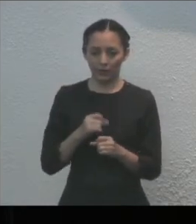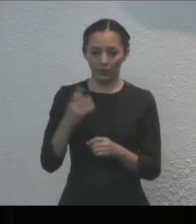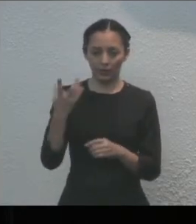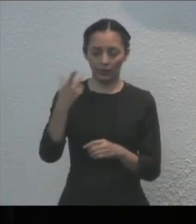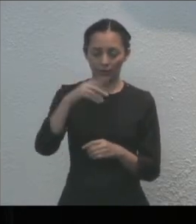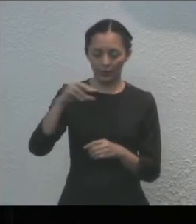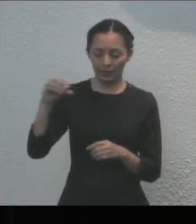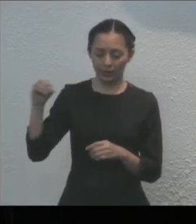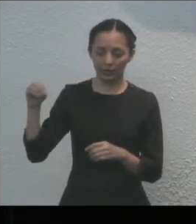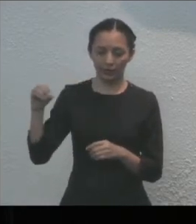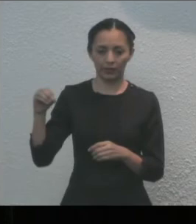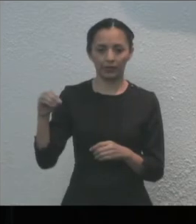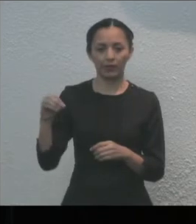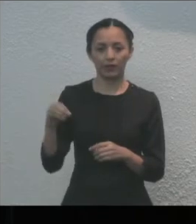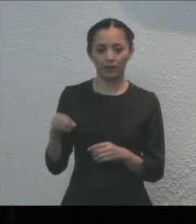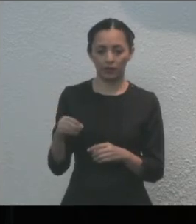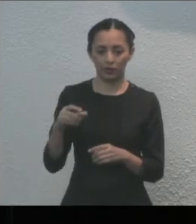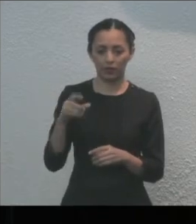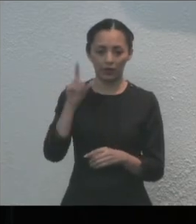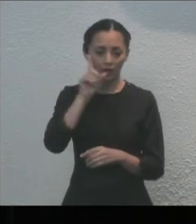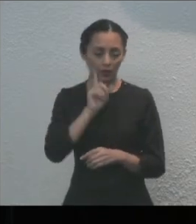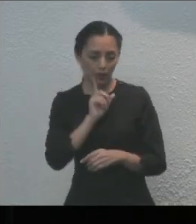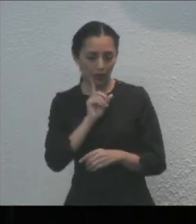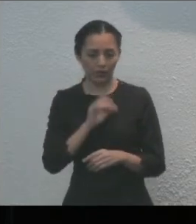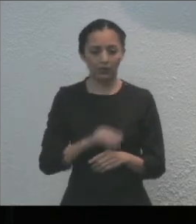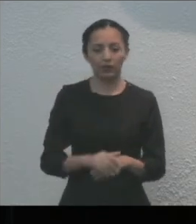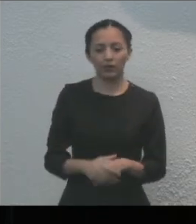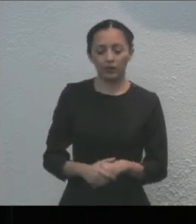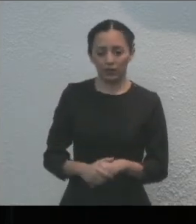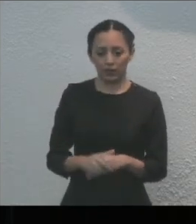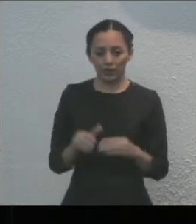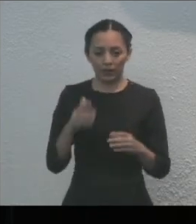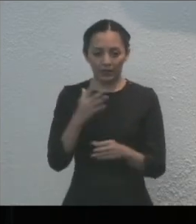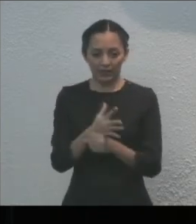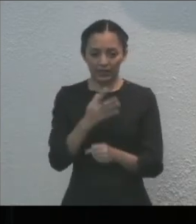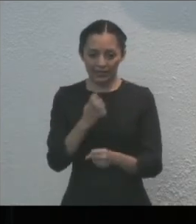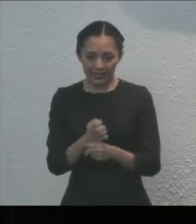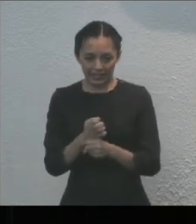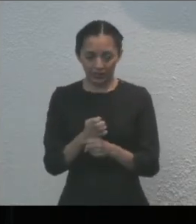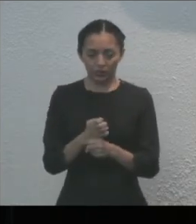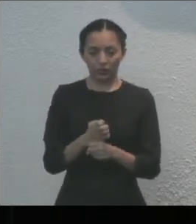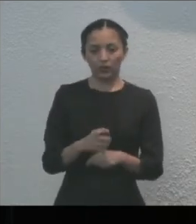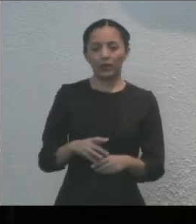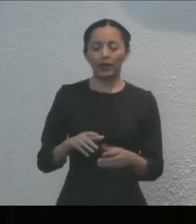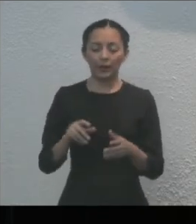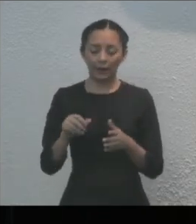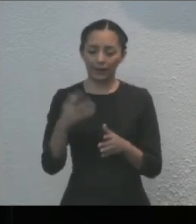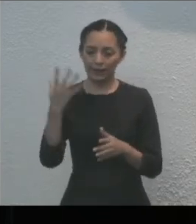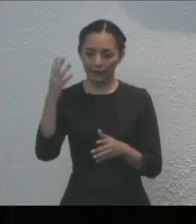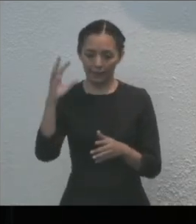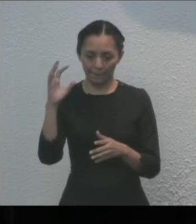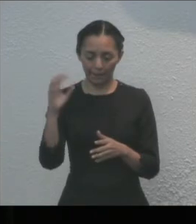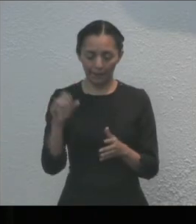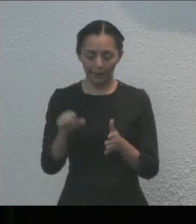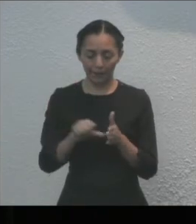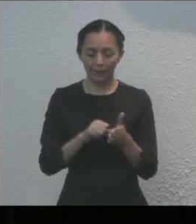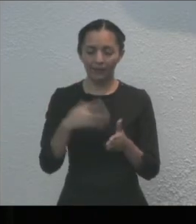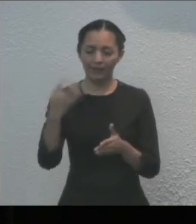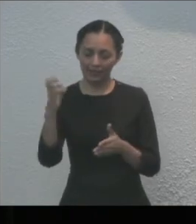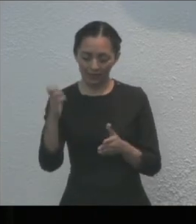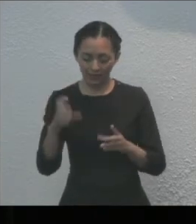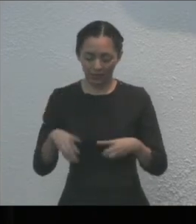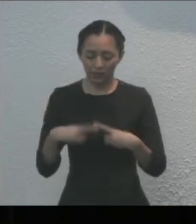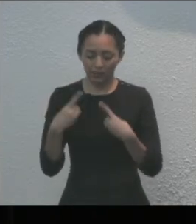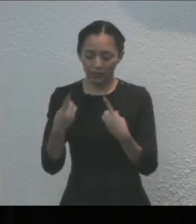de Género en su calidad de titular de la Secretaría Ejecutiva del Comité de Evaluación, durante el mes de enero del año en que se lleve a cabo la entrega de la